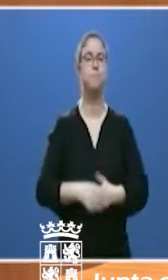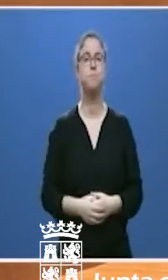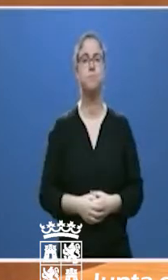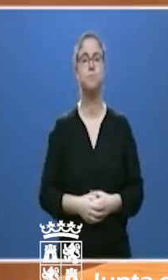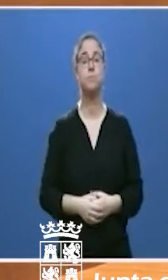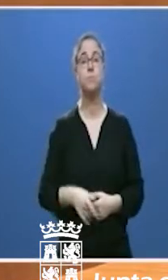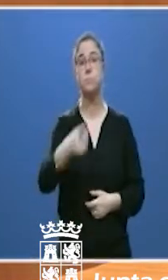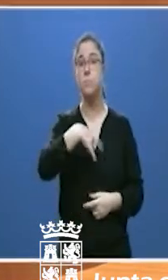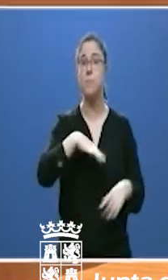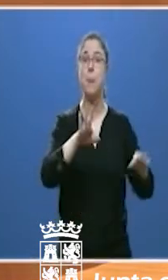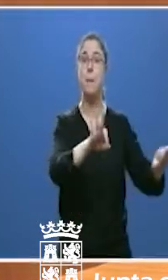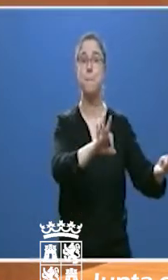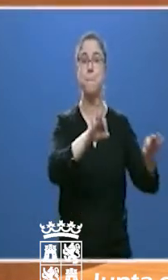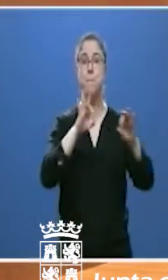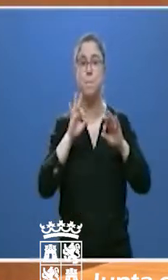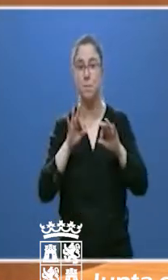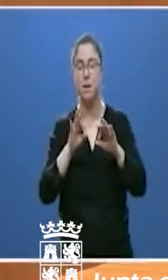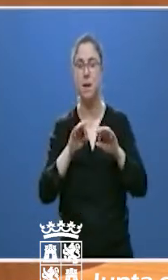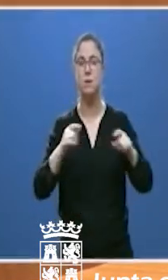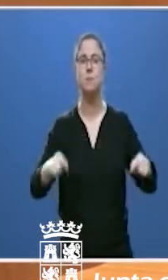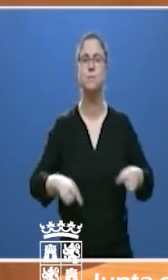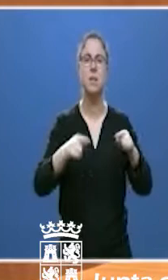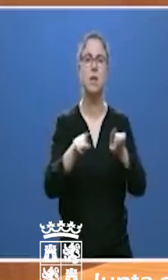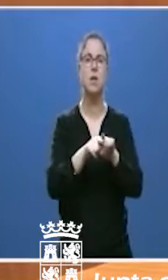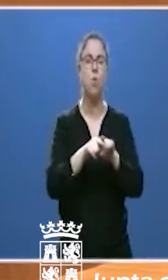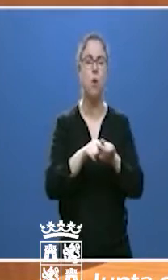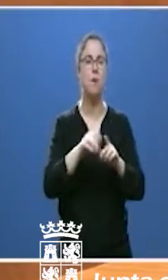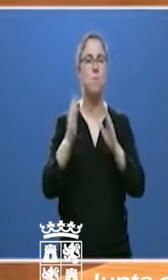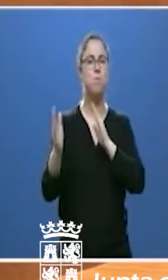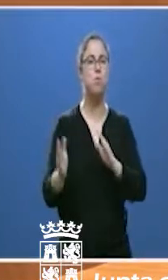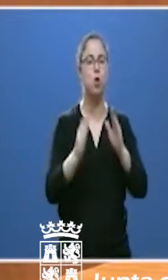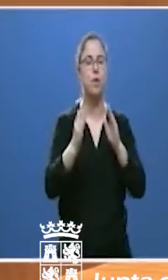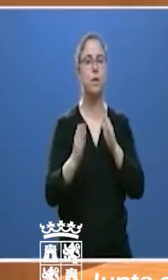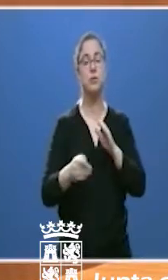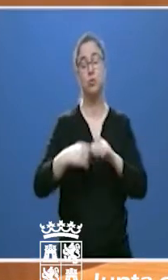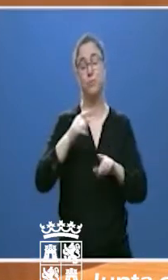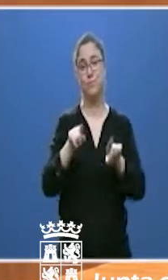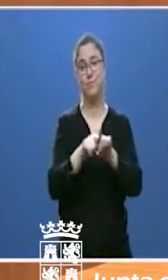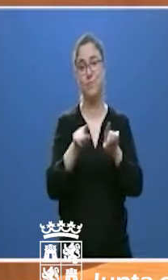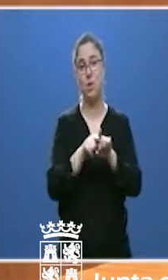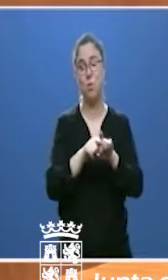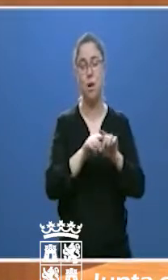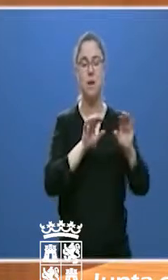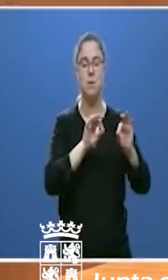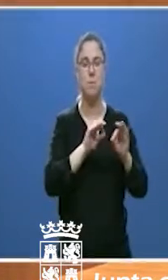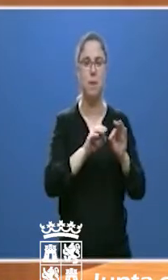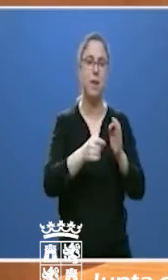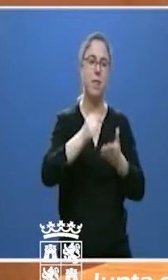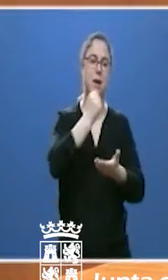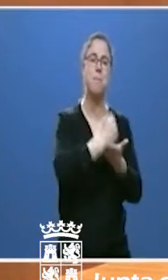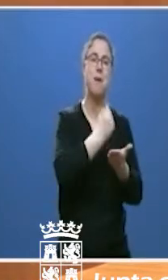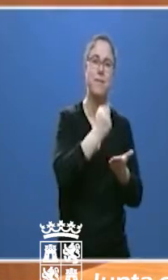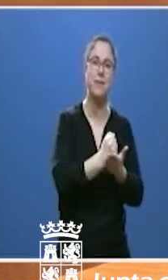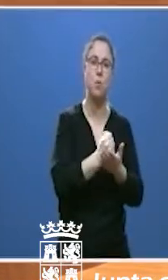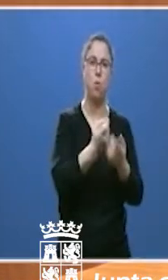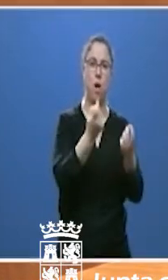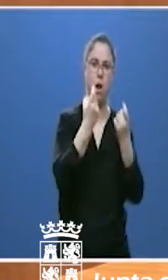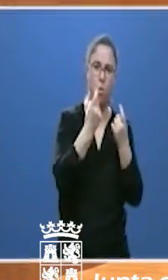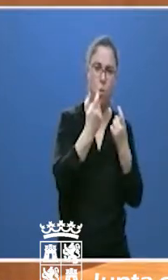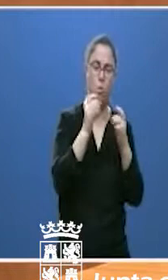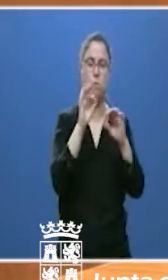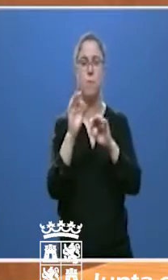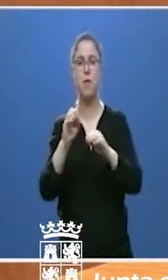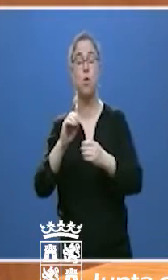preparando la reactivación de los procesos de admisión de alumnos, de provisión de profesorado, diseñando actuaciones